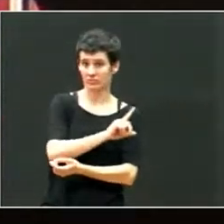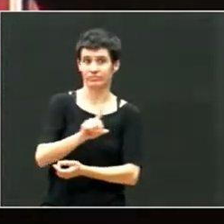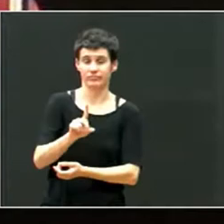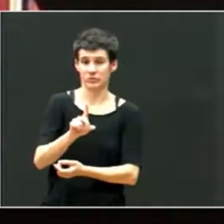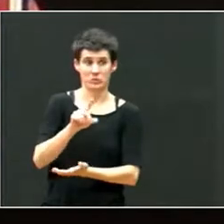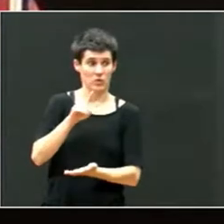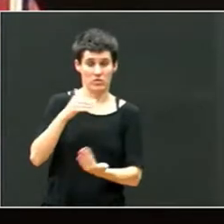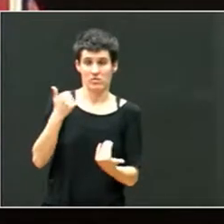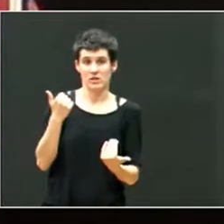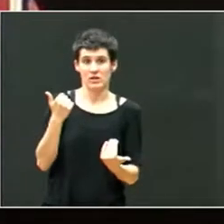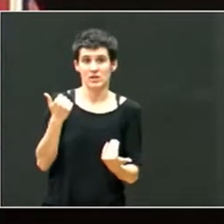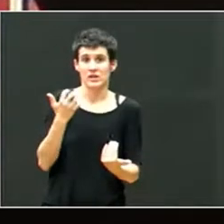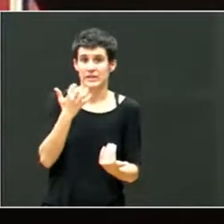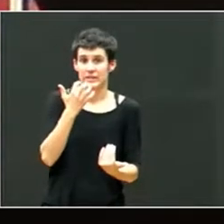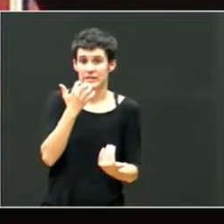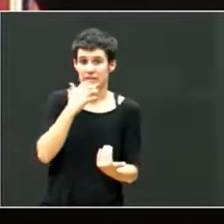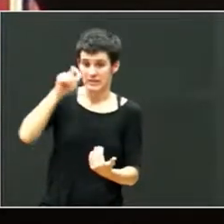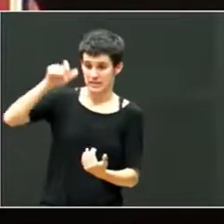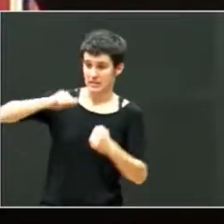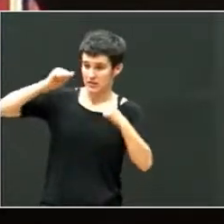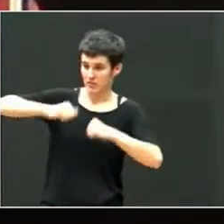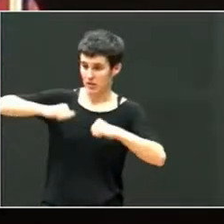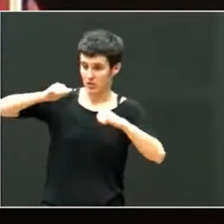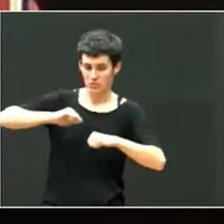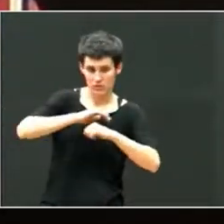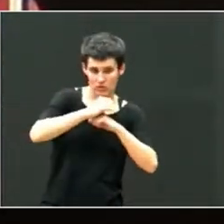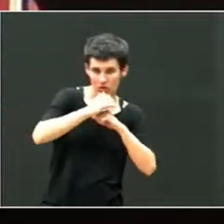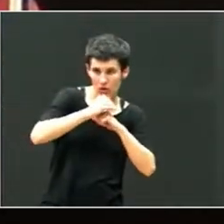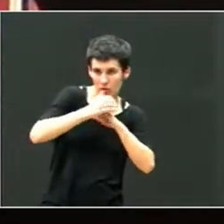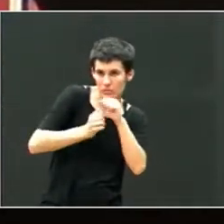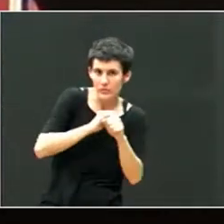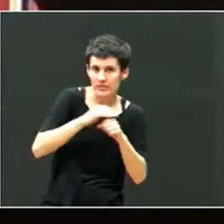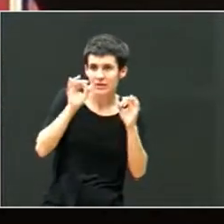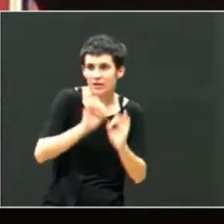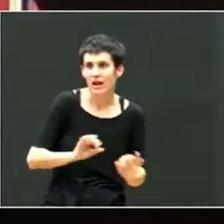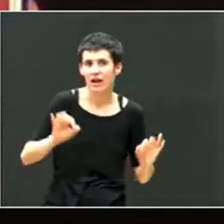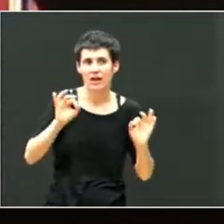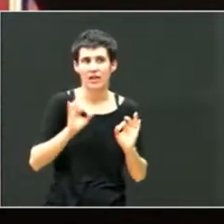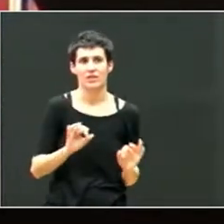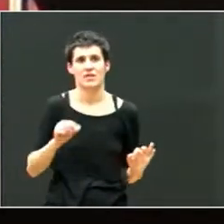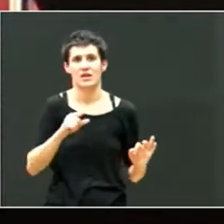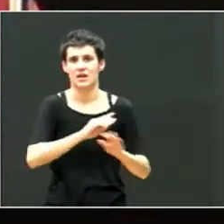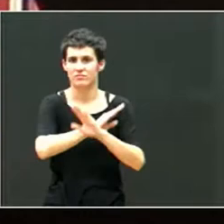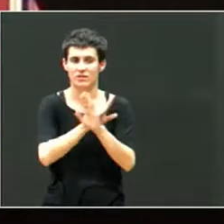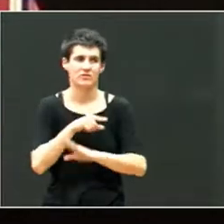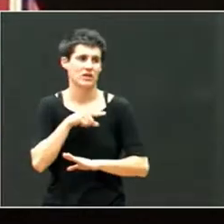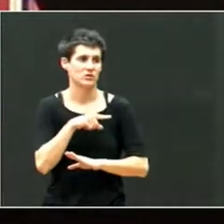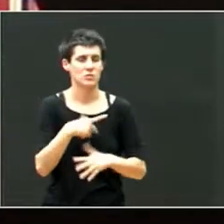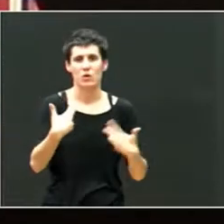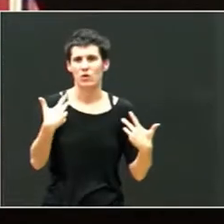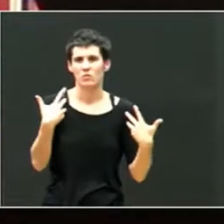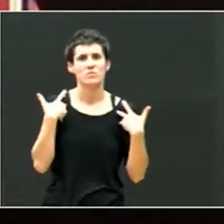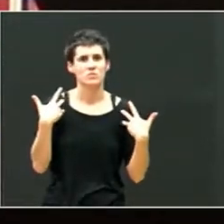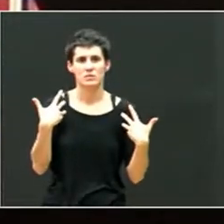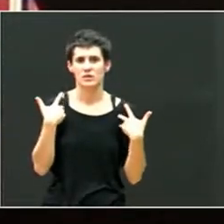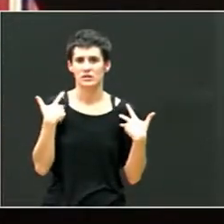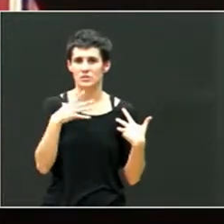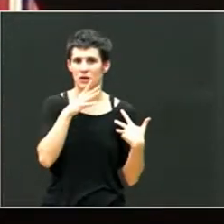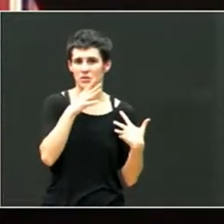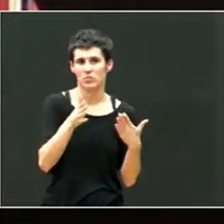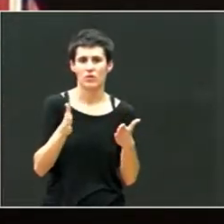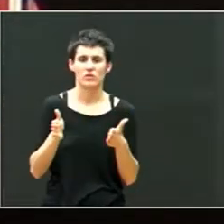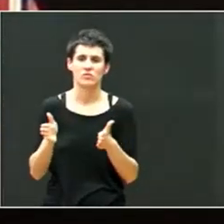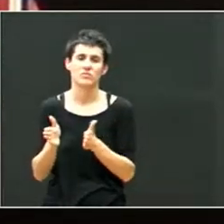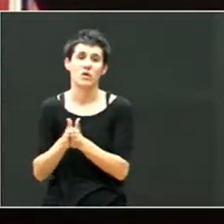Si no hay un adulto que los proteja, que los encamine, muchas veces van a ser víctimas de la mala fe de los buenos compañeros,